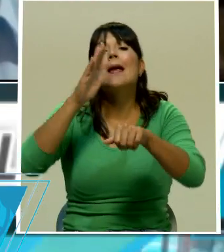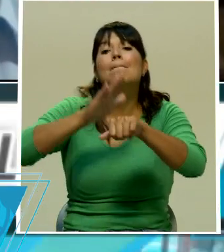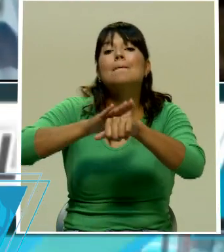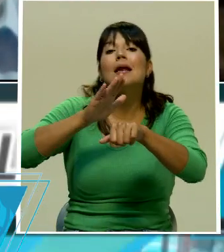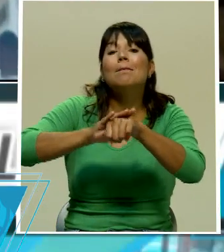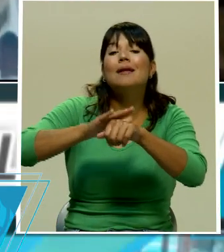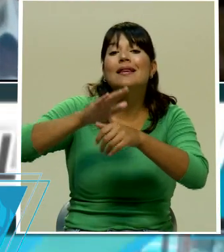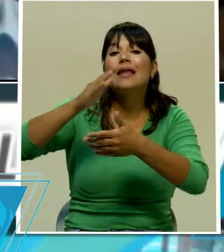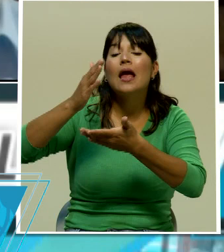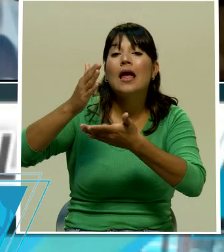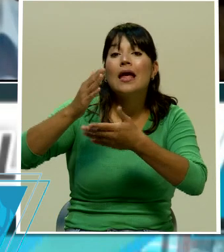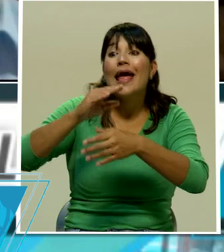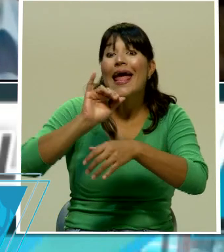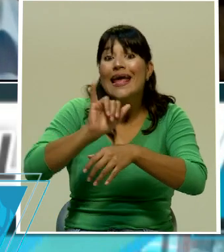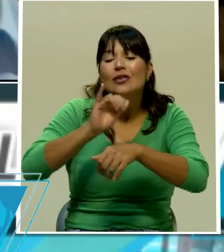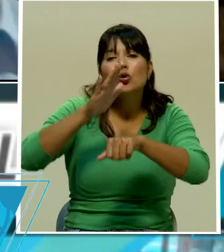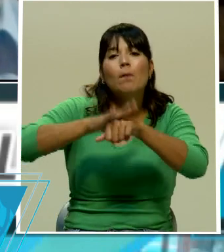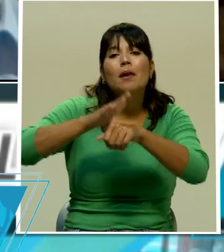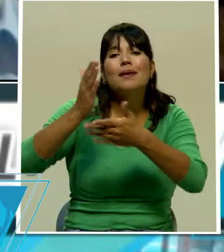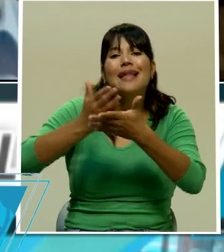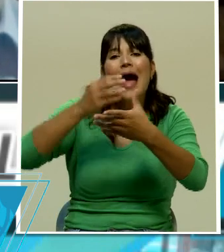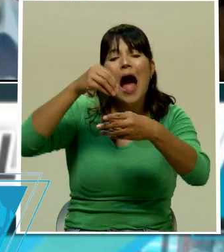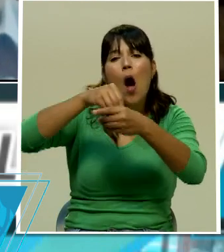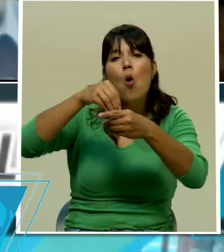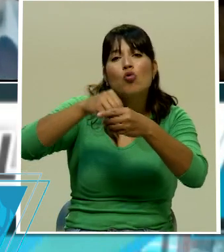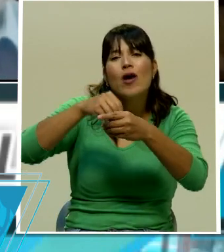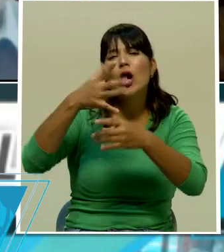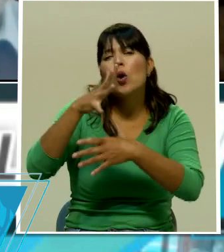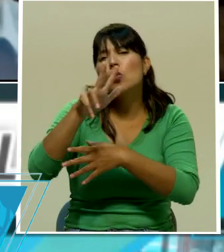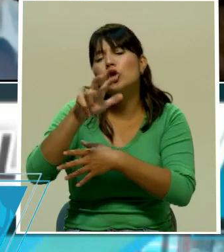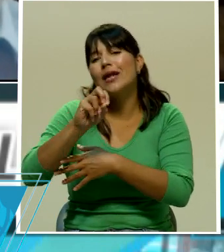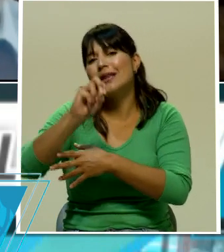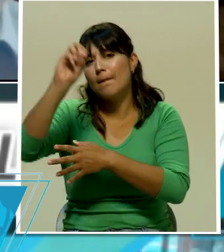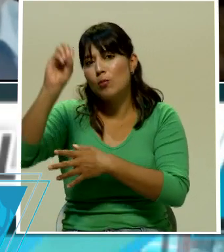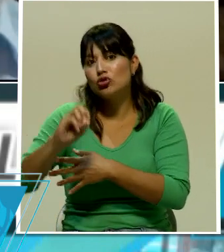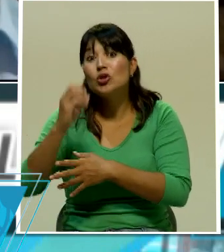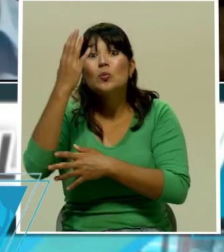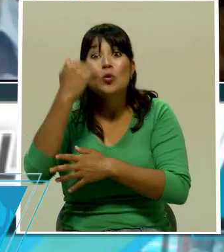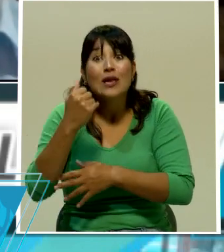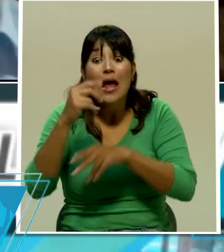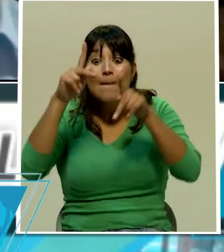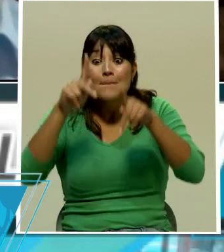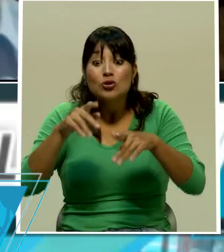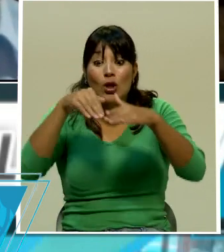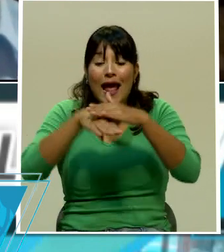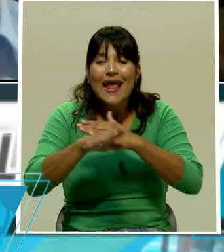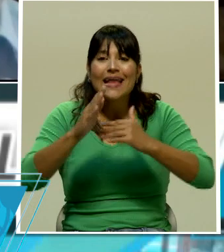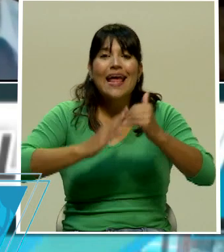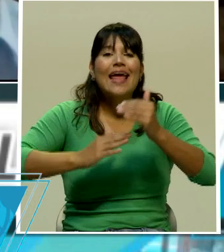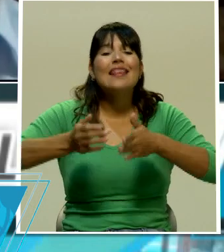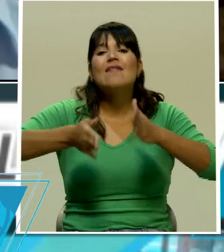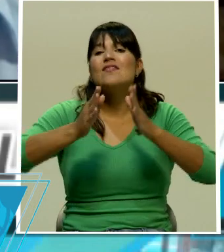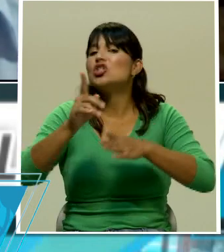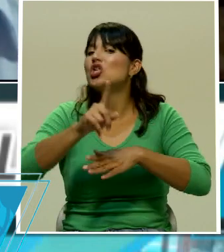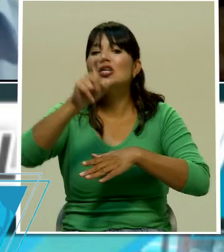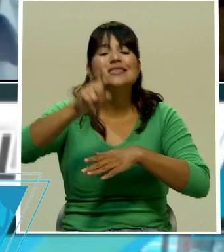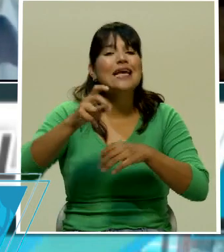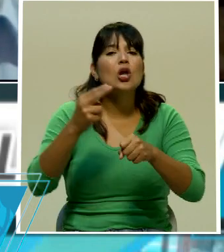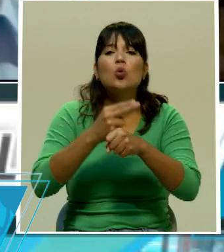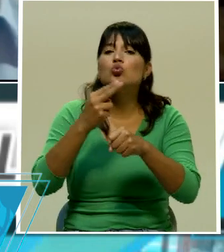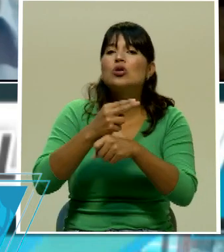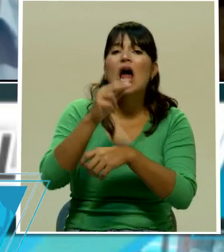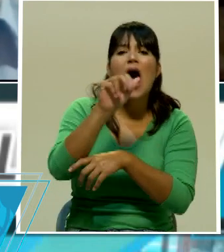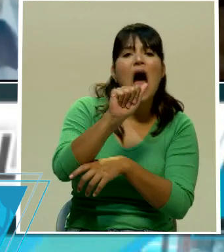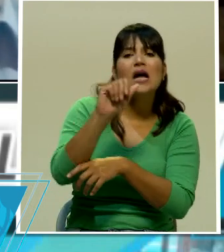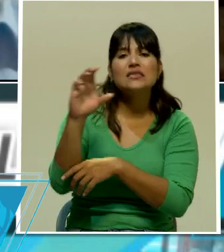trabajar muy poco esto es importantísimo la liberación del CO2 por parte de los aires acondicionados es